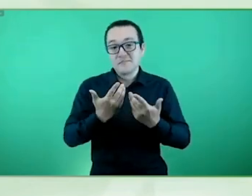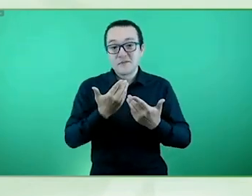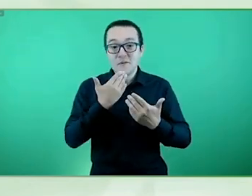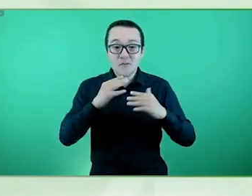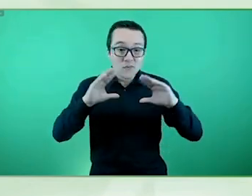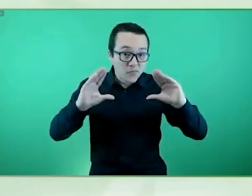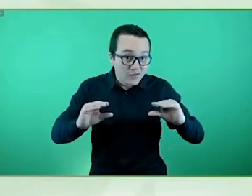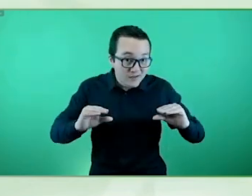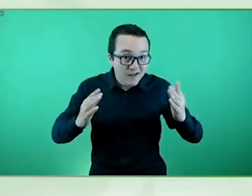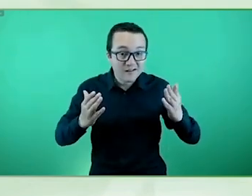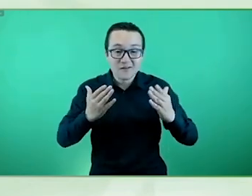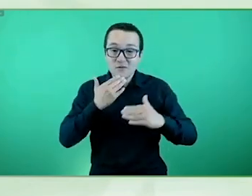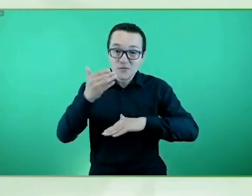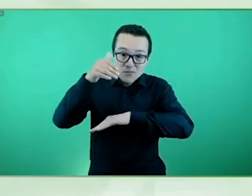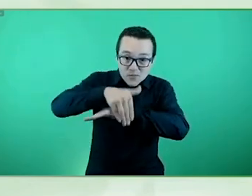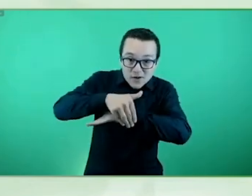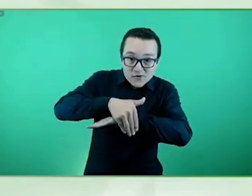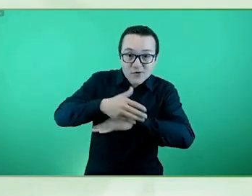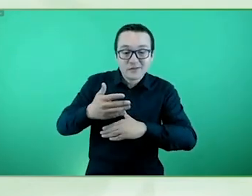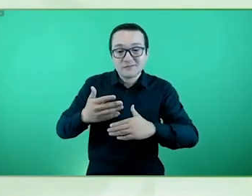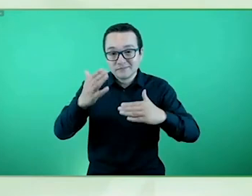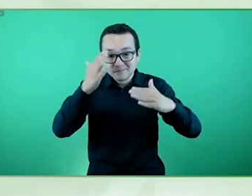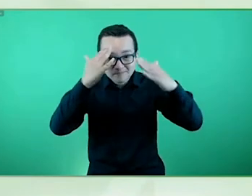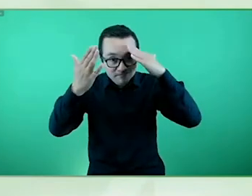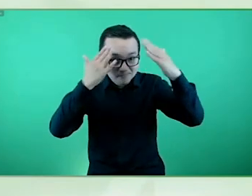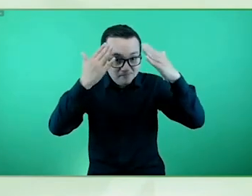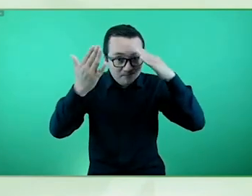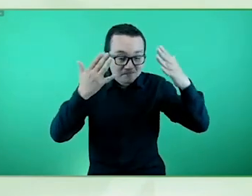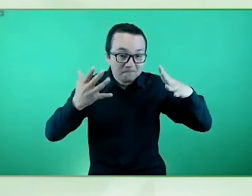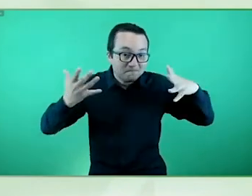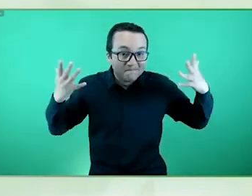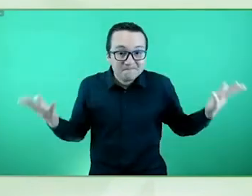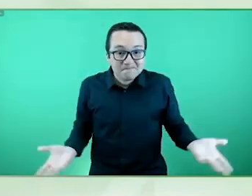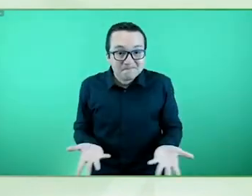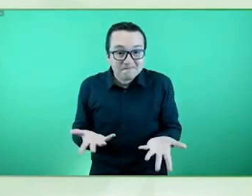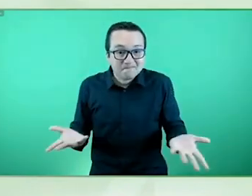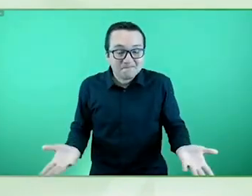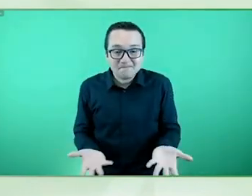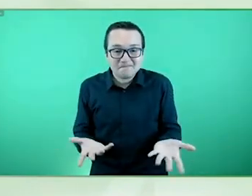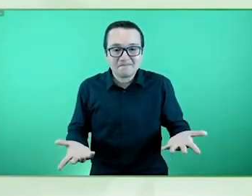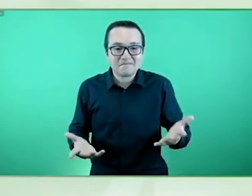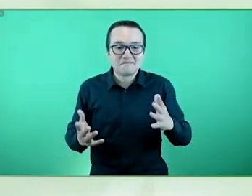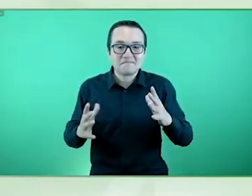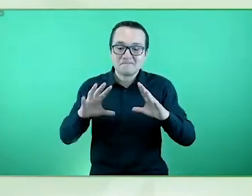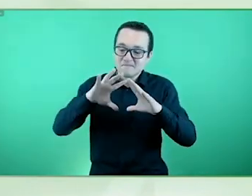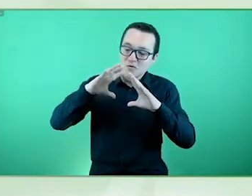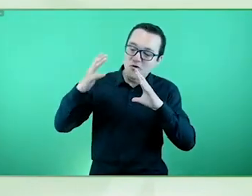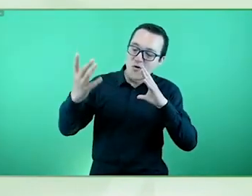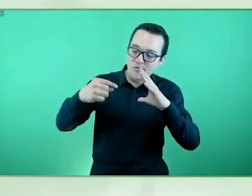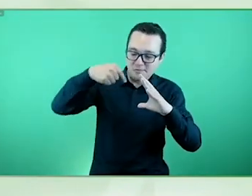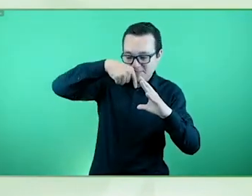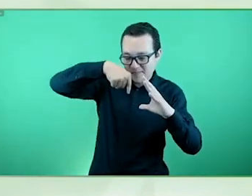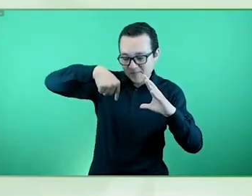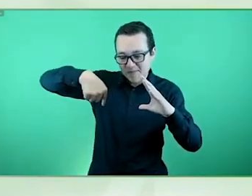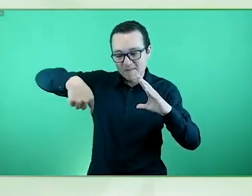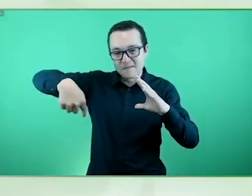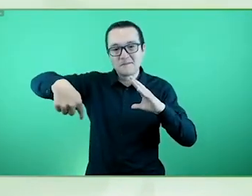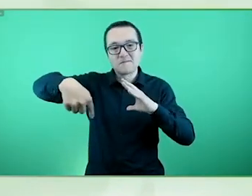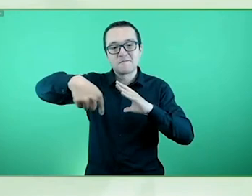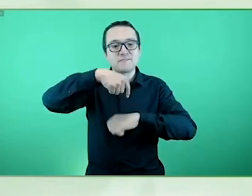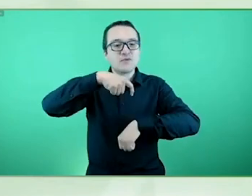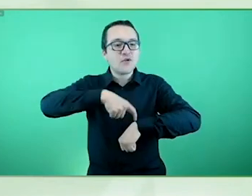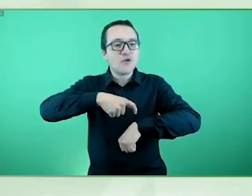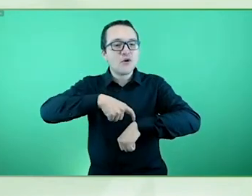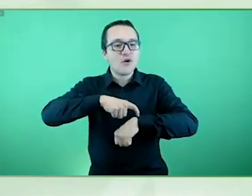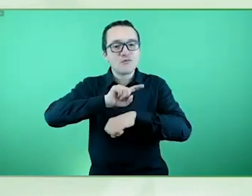estáis en algún otro lugar con diferencia horaria. Bueno, pues